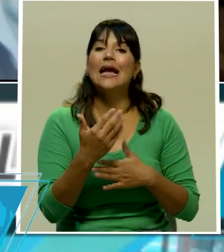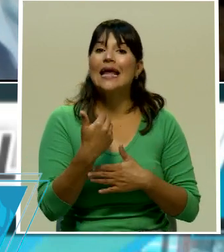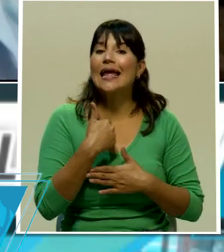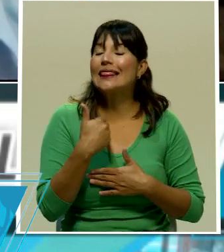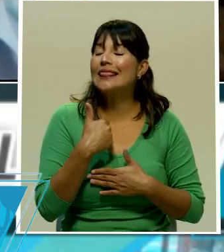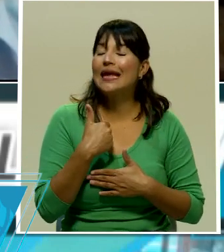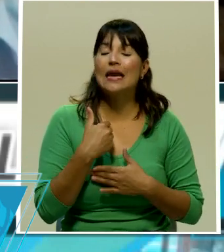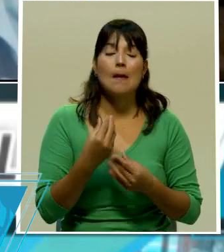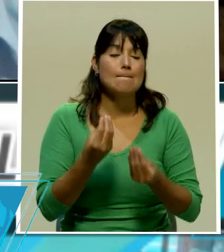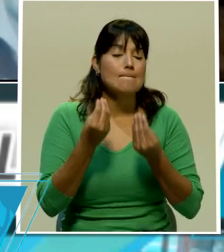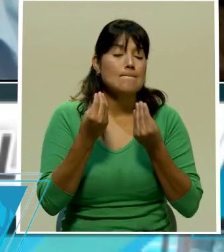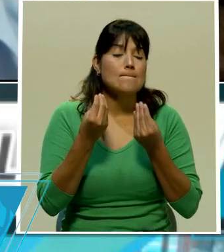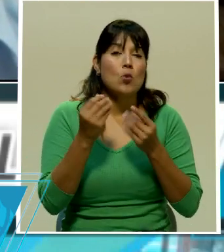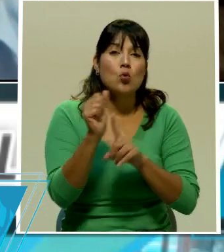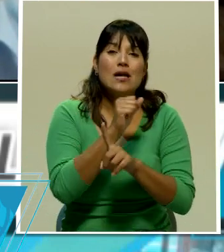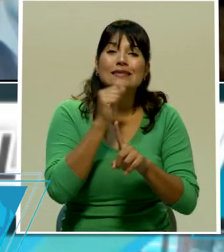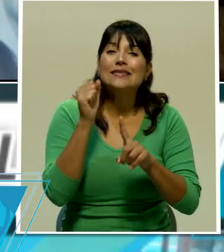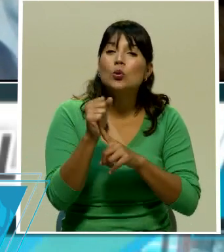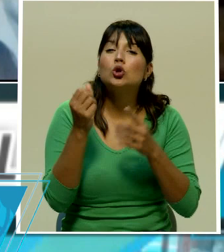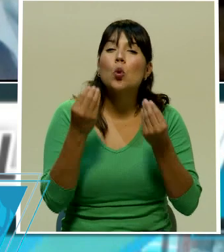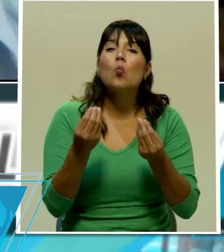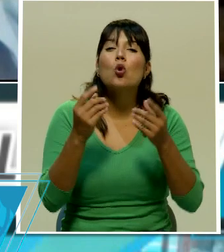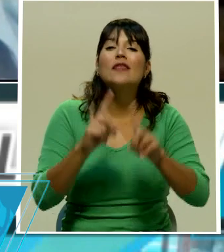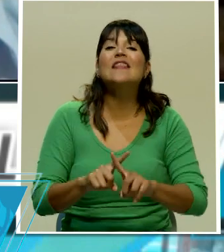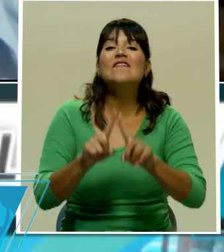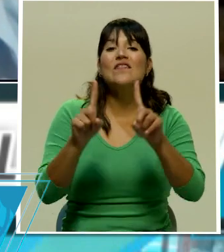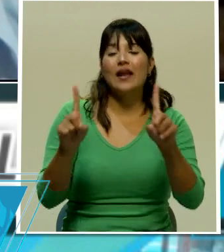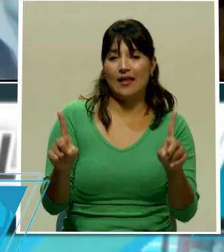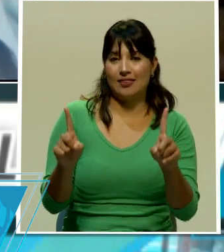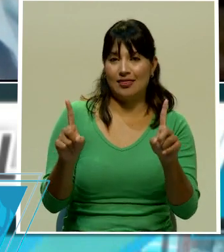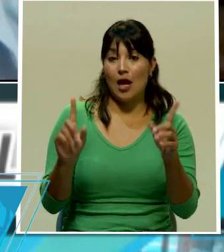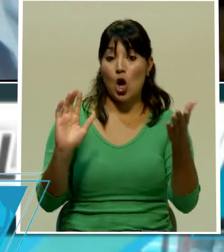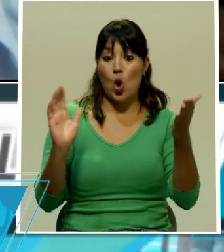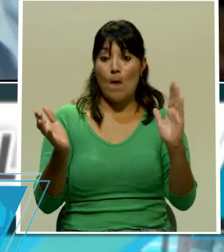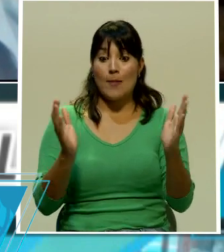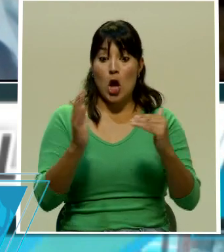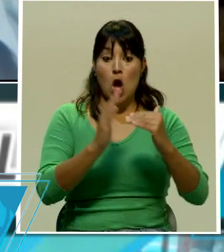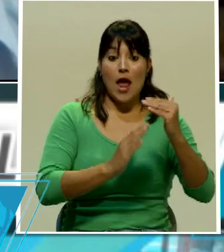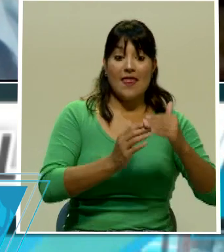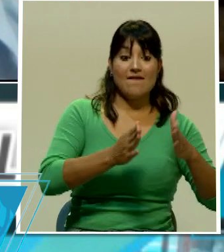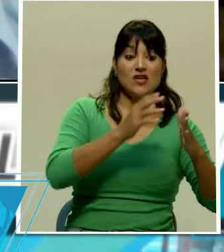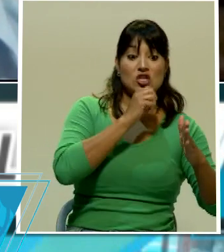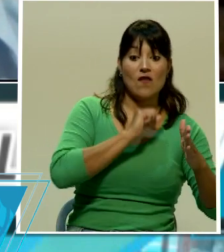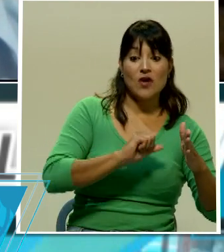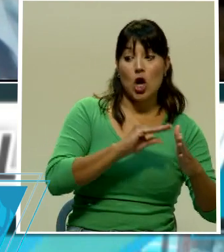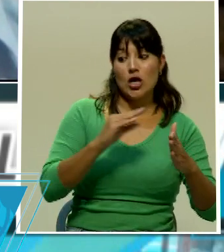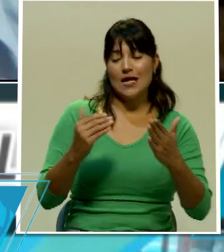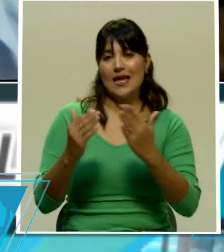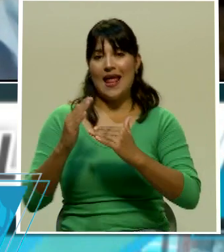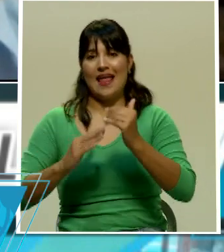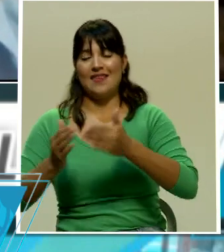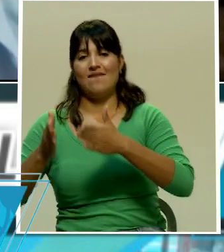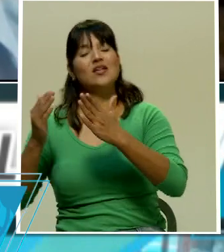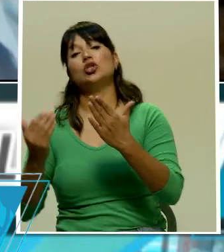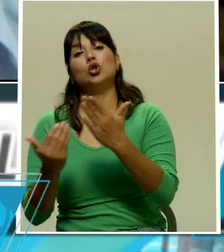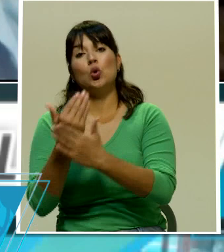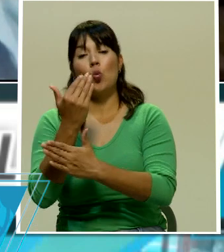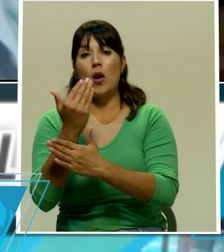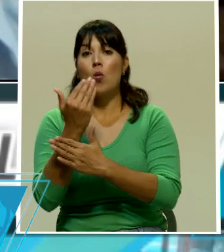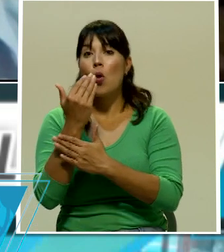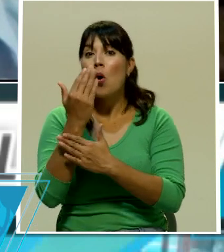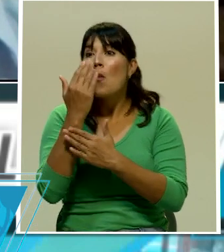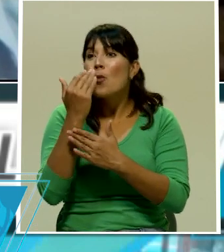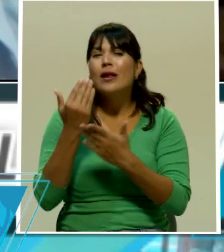muy importante en la circulación interna por el edificio y una limitación clara para